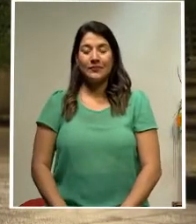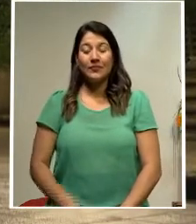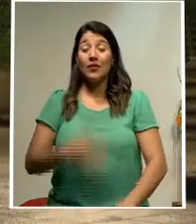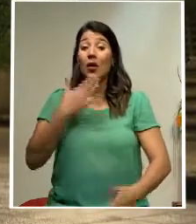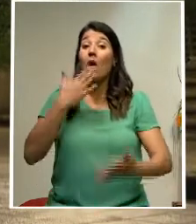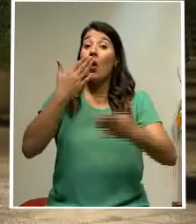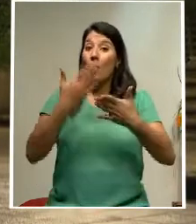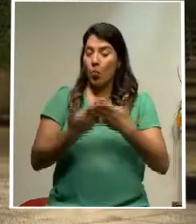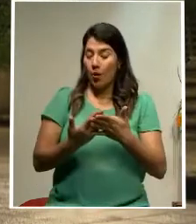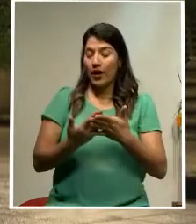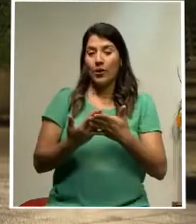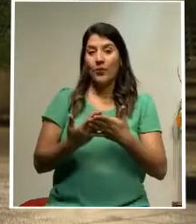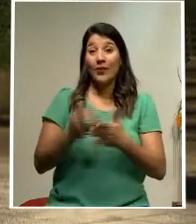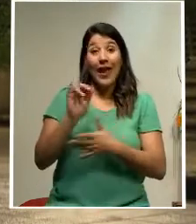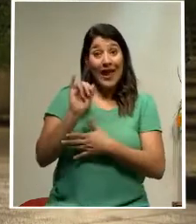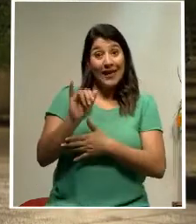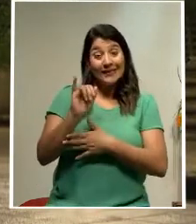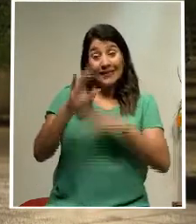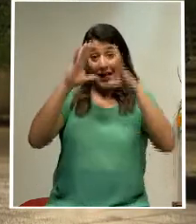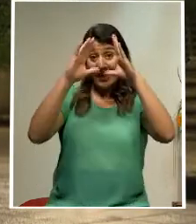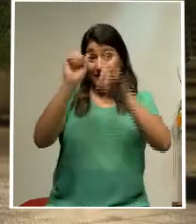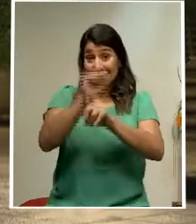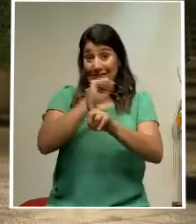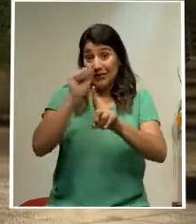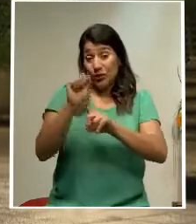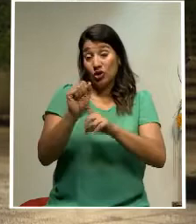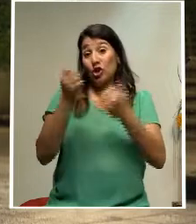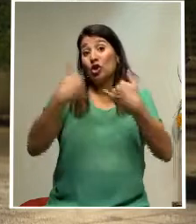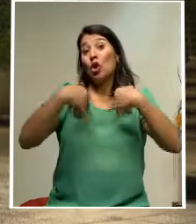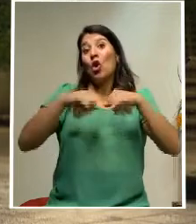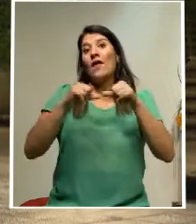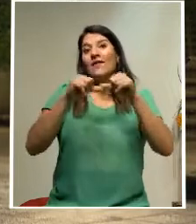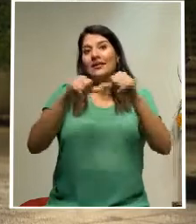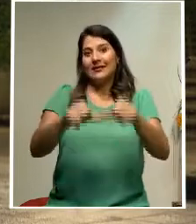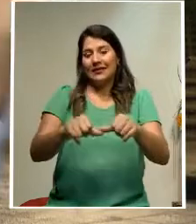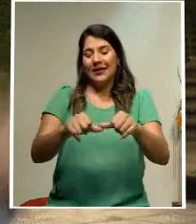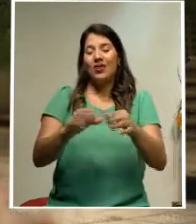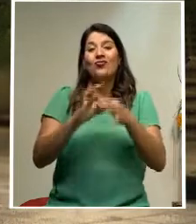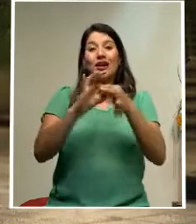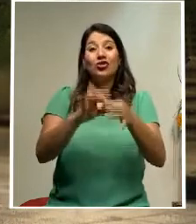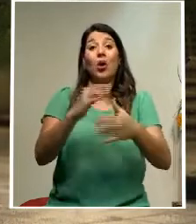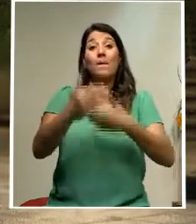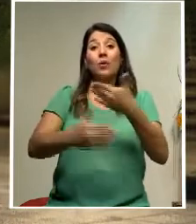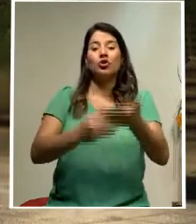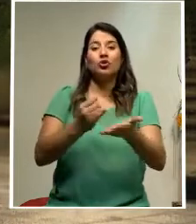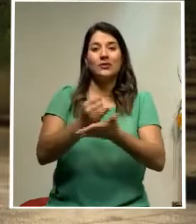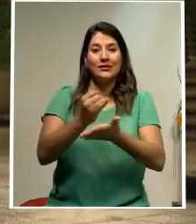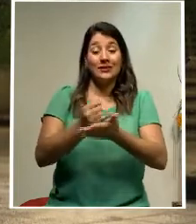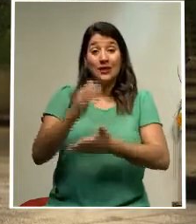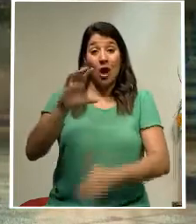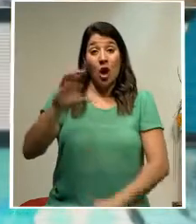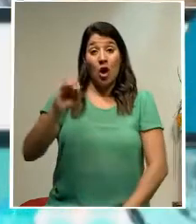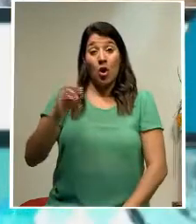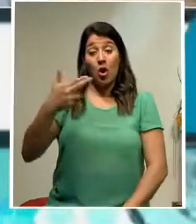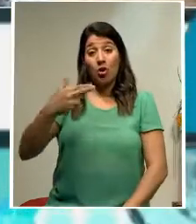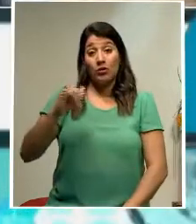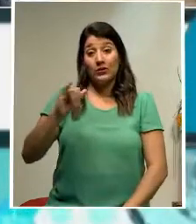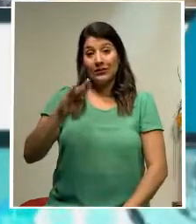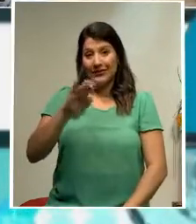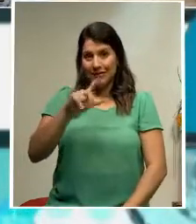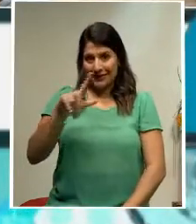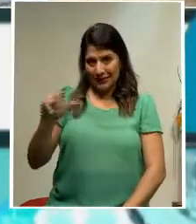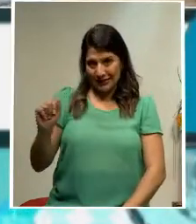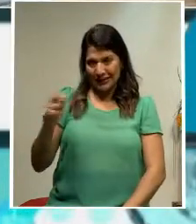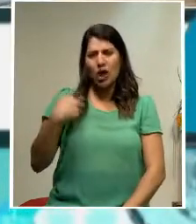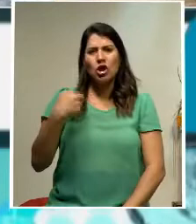Bueno, televidentes, Ernesto, esta es la situación que se sigue viviendo en el caso Cochinilla. Hemos venido informando, como les decíamos, a lo largo de